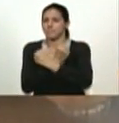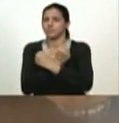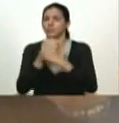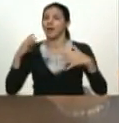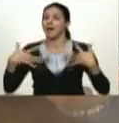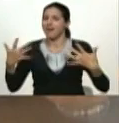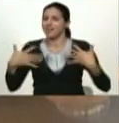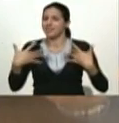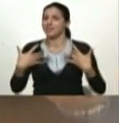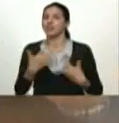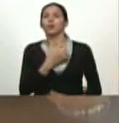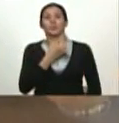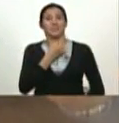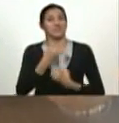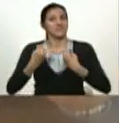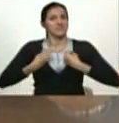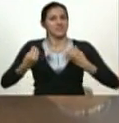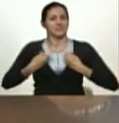alegría de vivir